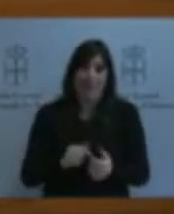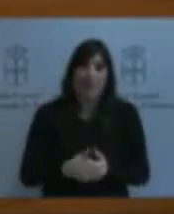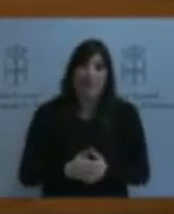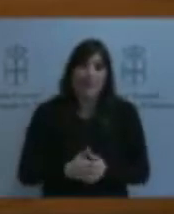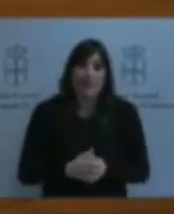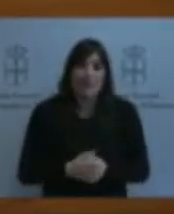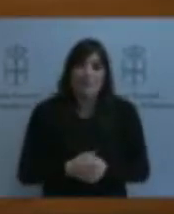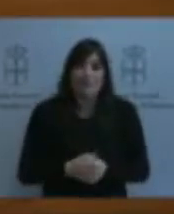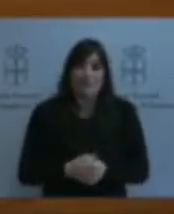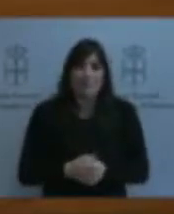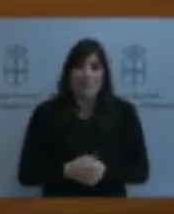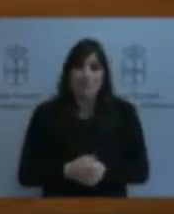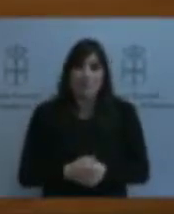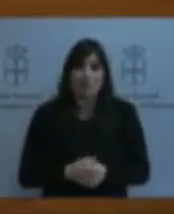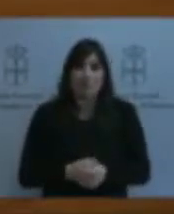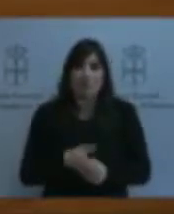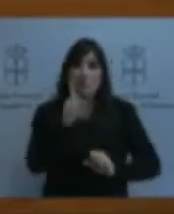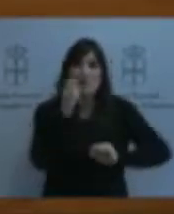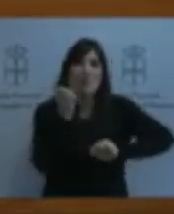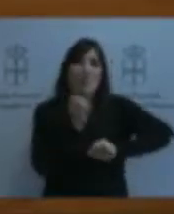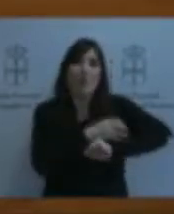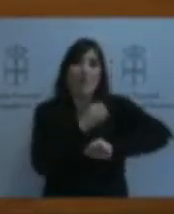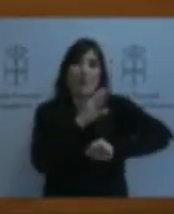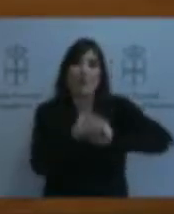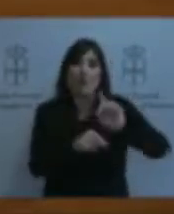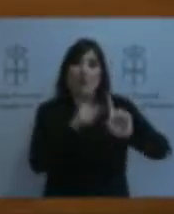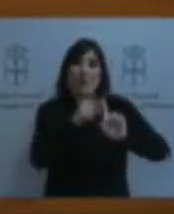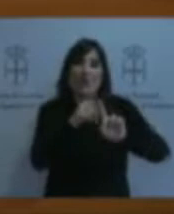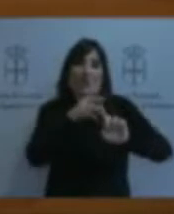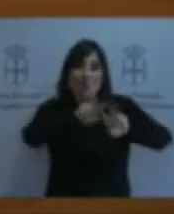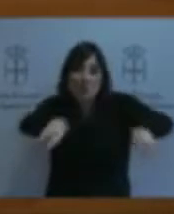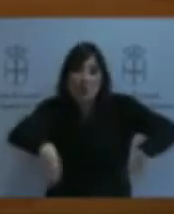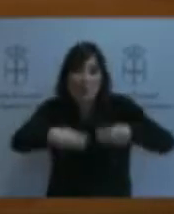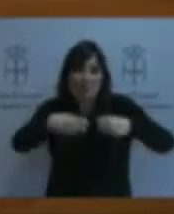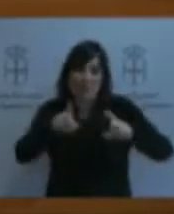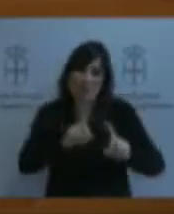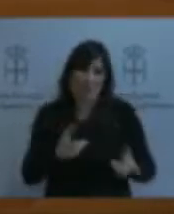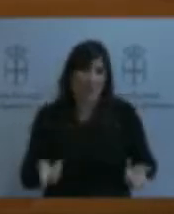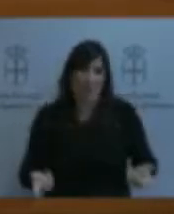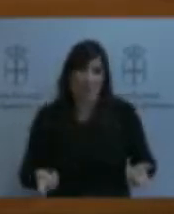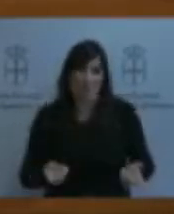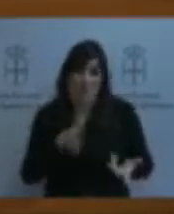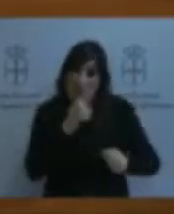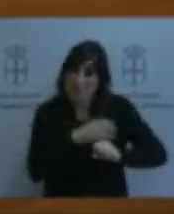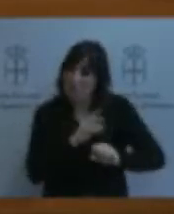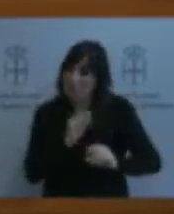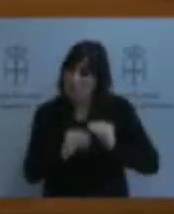destinados realmente a la reconversión, que es lo que están haciendo estos fondos. Para esto es imprescindible que